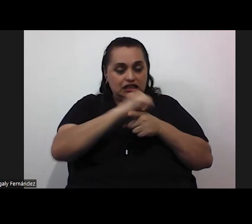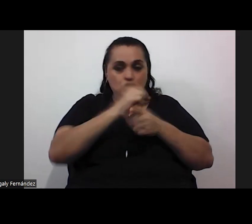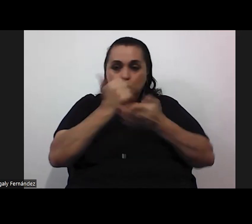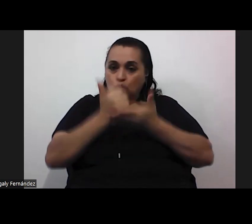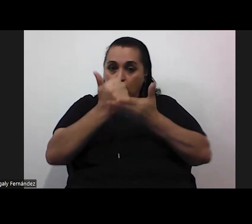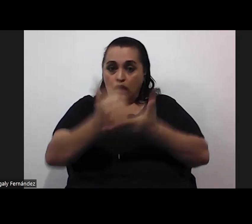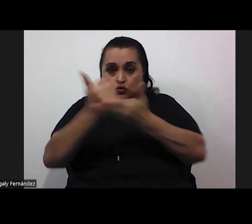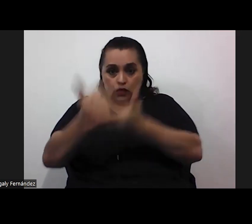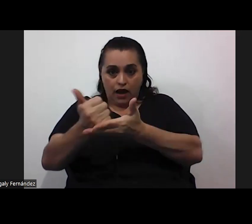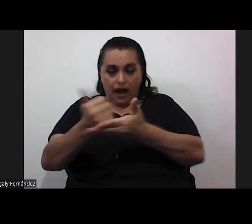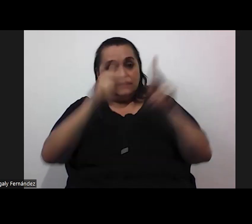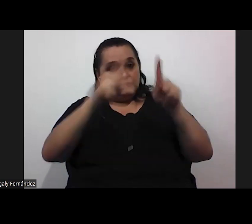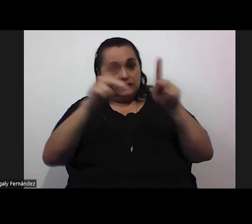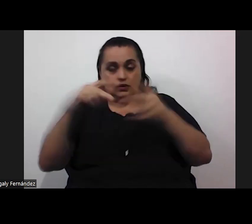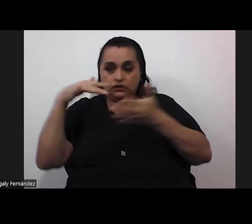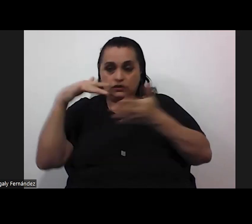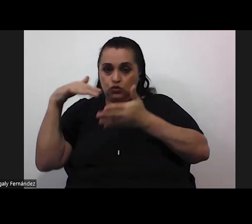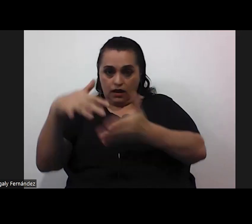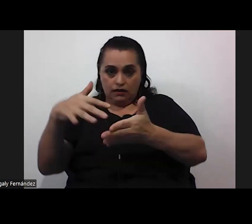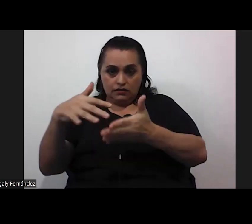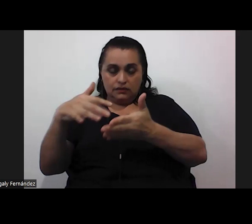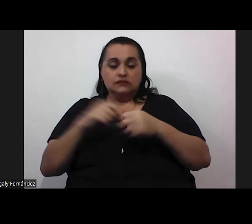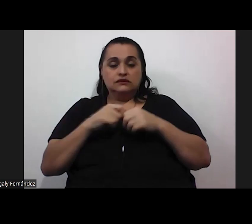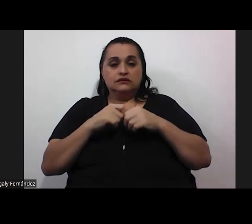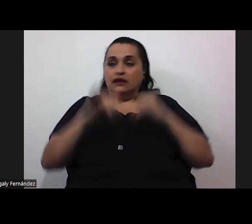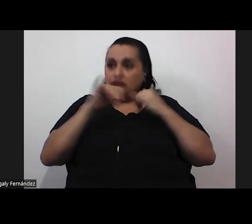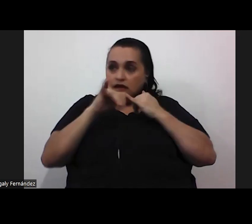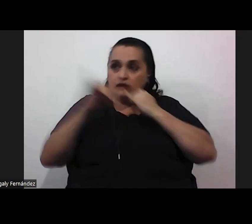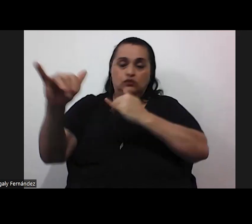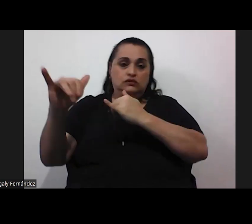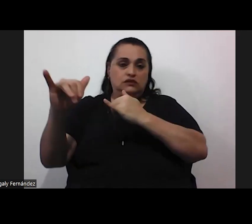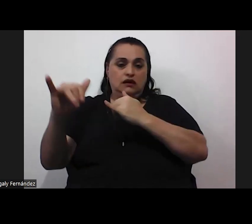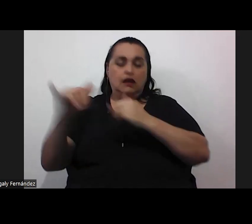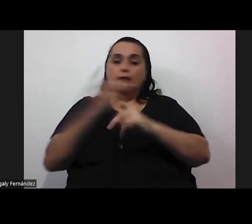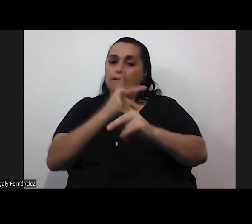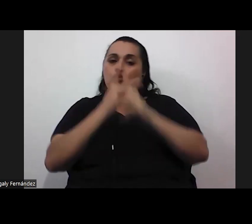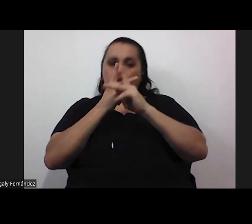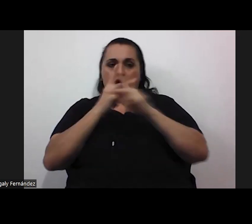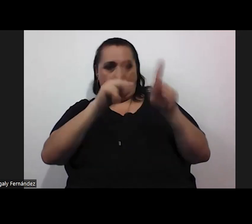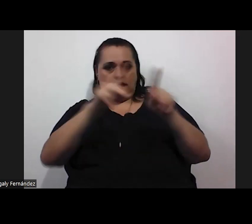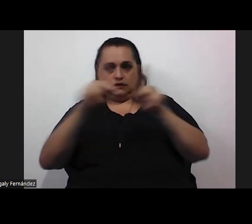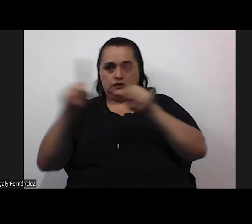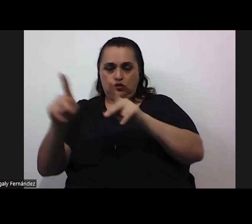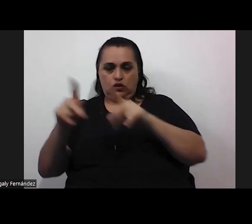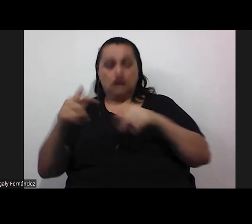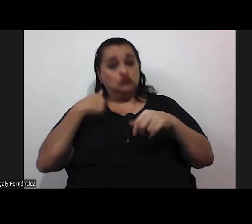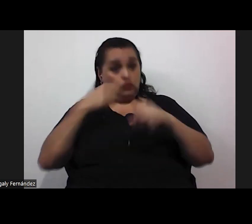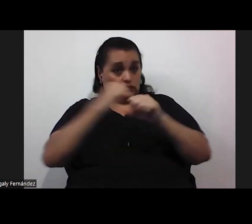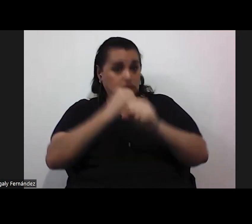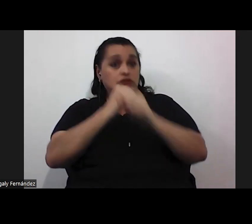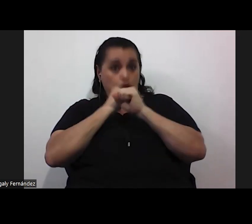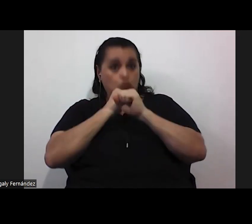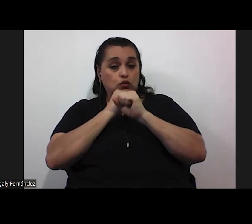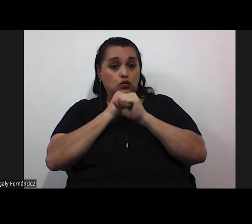a las personas estudiantes en denunciar para proteger a estas personas estoy seguro que una